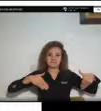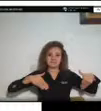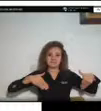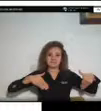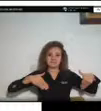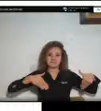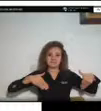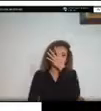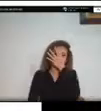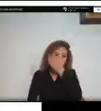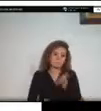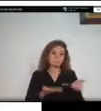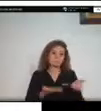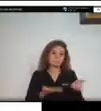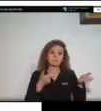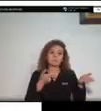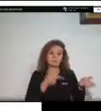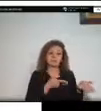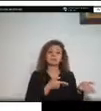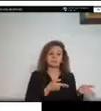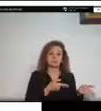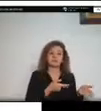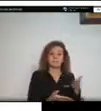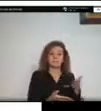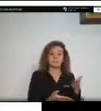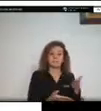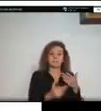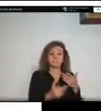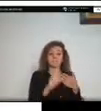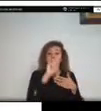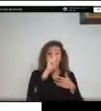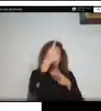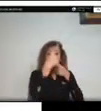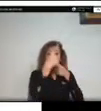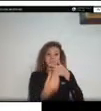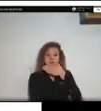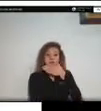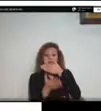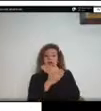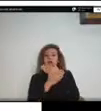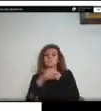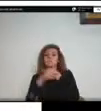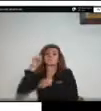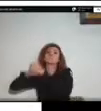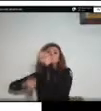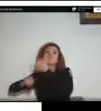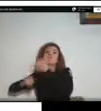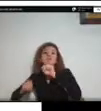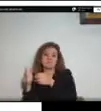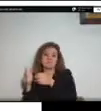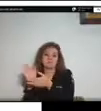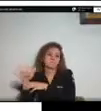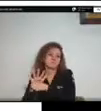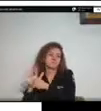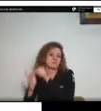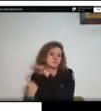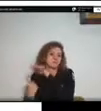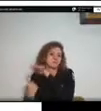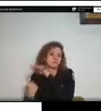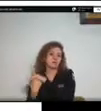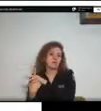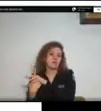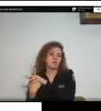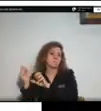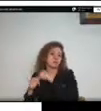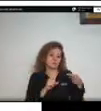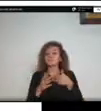emergencia no importa de quién provenga la notificación puede ser de una autoridad territorial de un organismo de socorro de la fuerza pública de